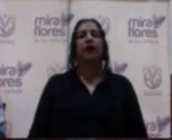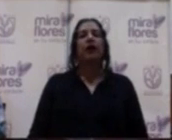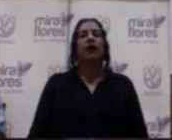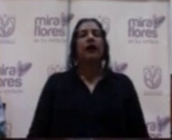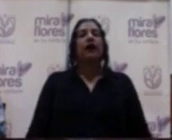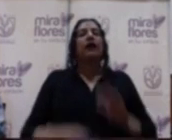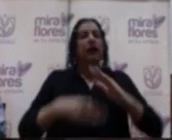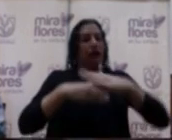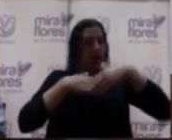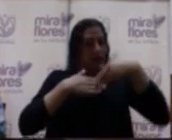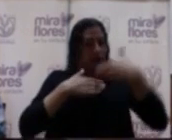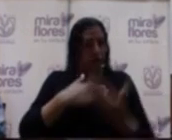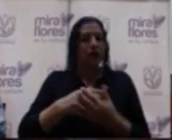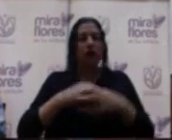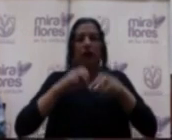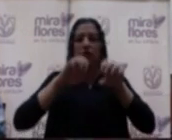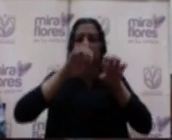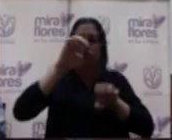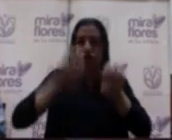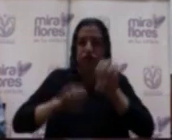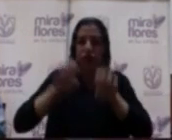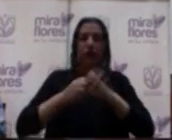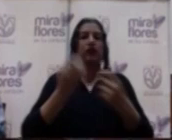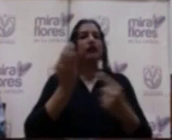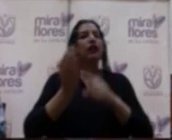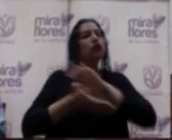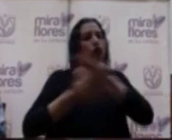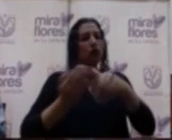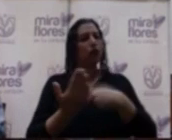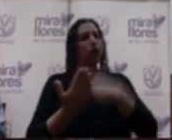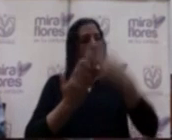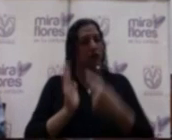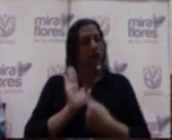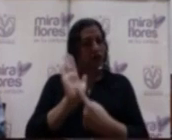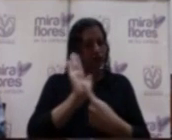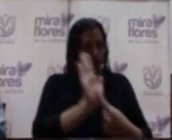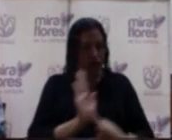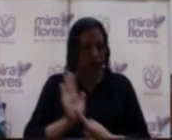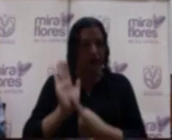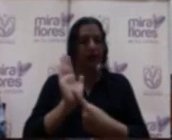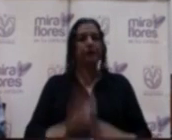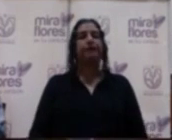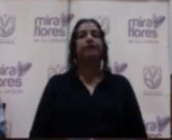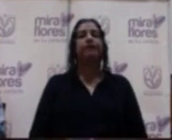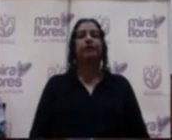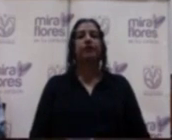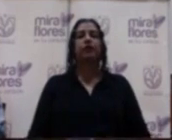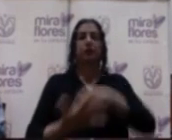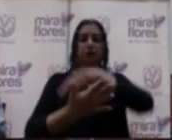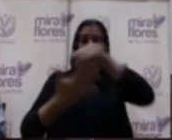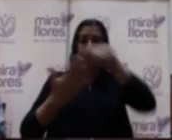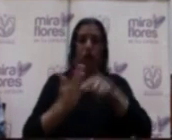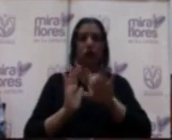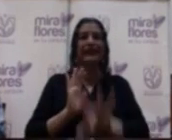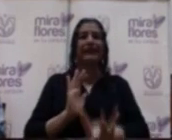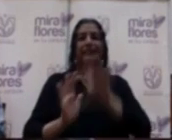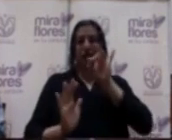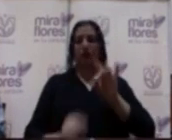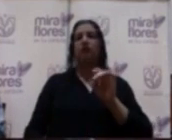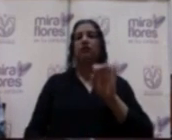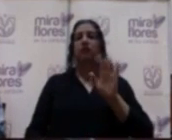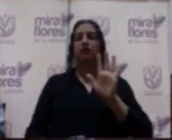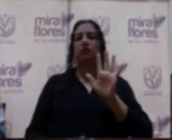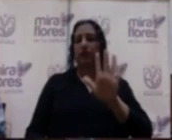Luego de la evaluación técnica de todos los proyectos presentados, fueron 5 los seleccionados que